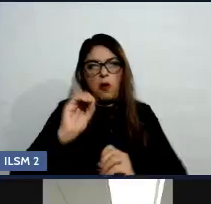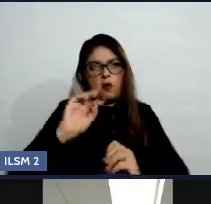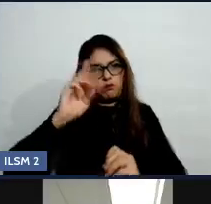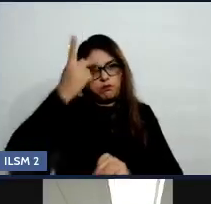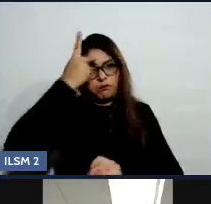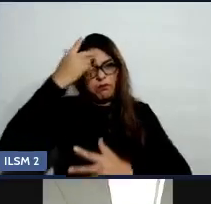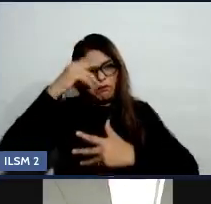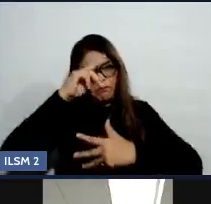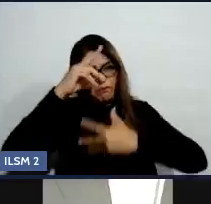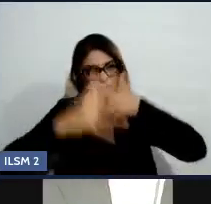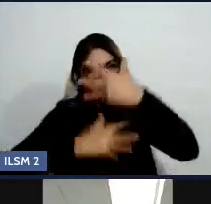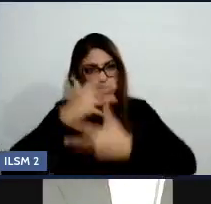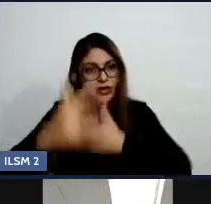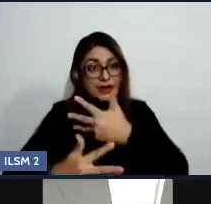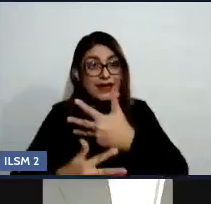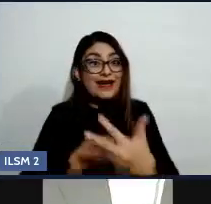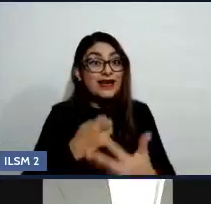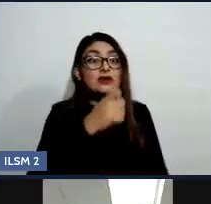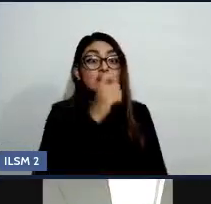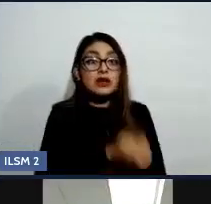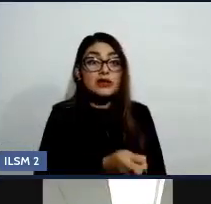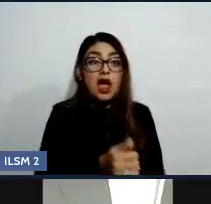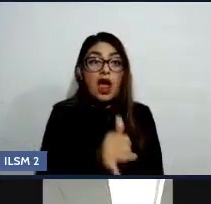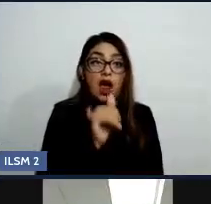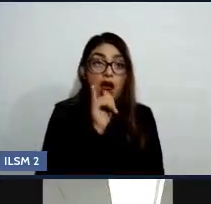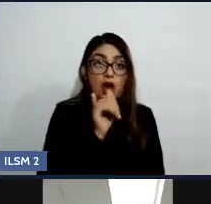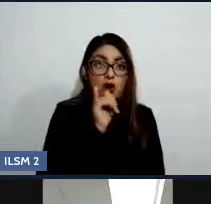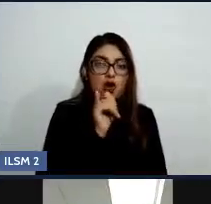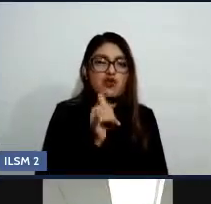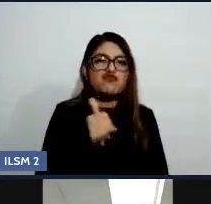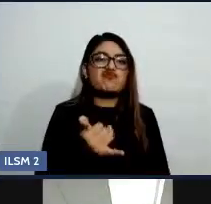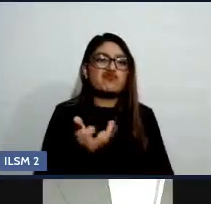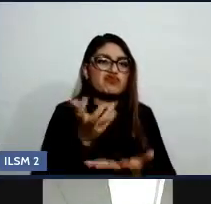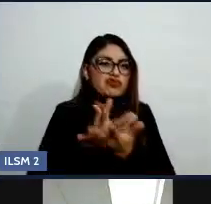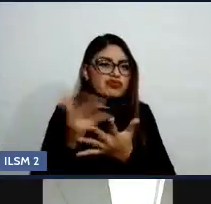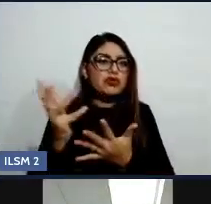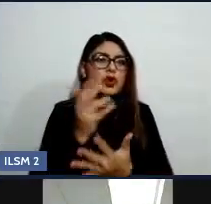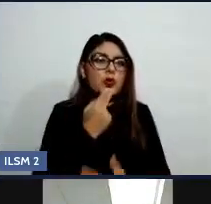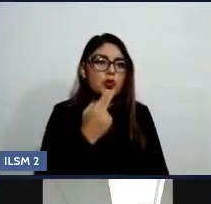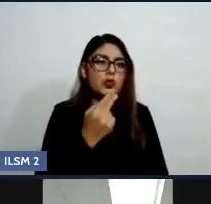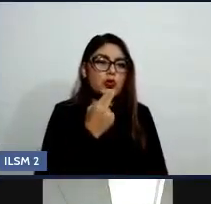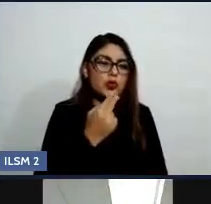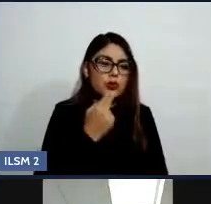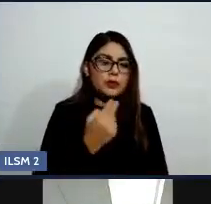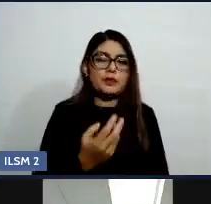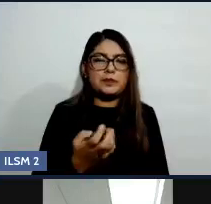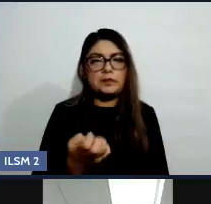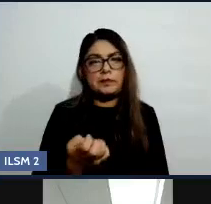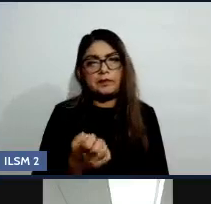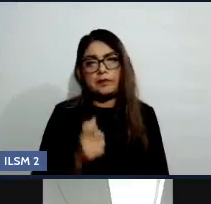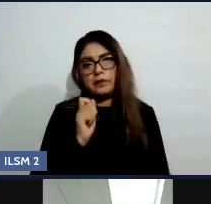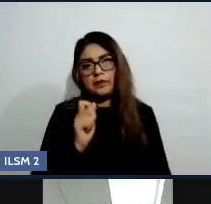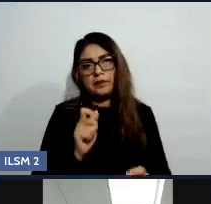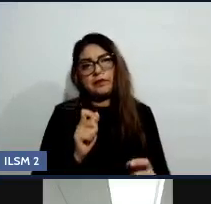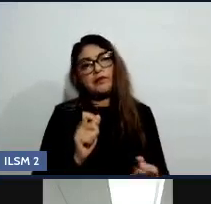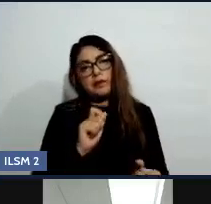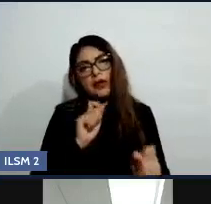de alcohol. Y se presenta también en otro tipo de sustancias, por supuesto. La que sigue.